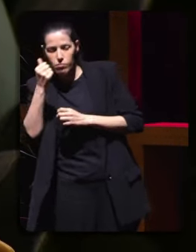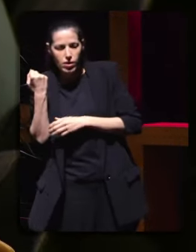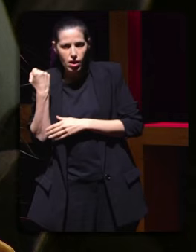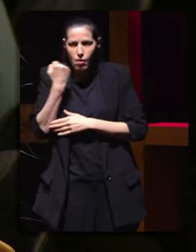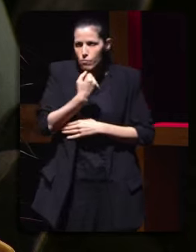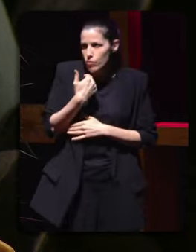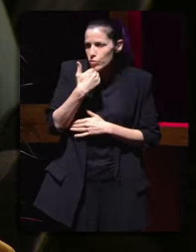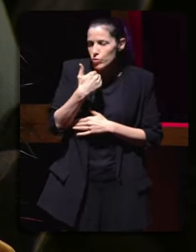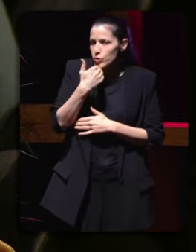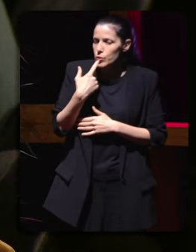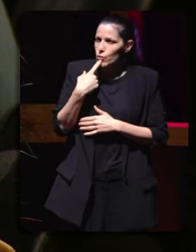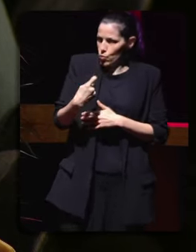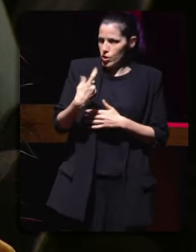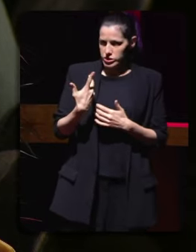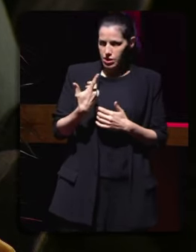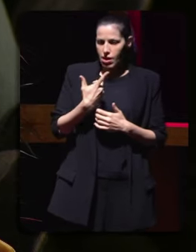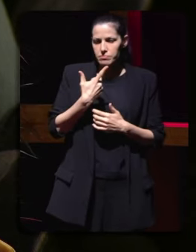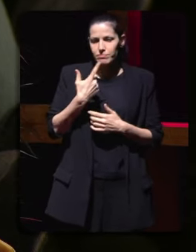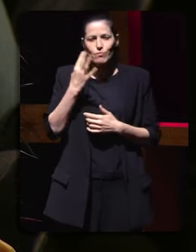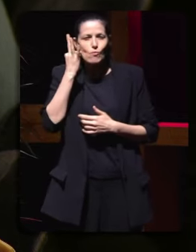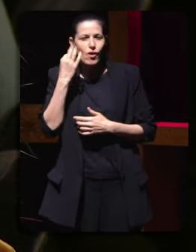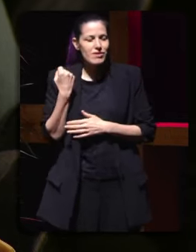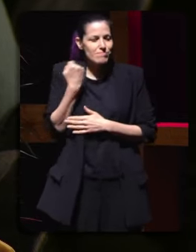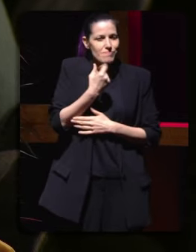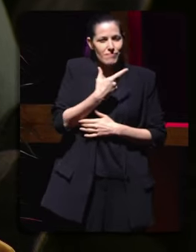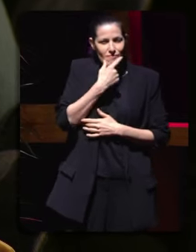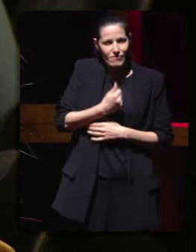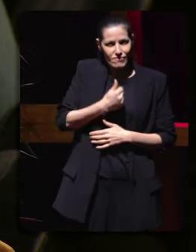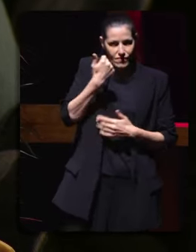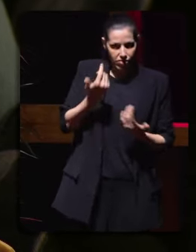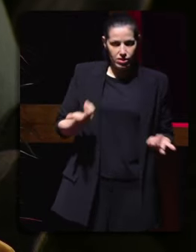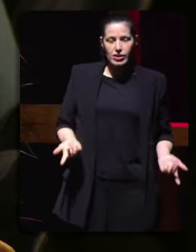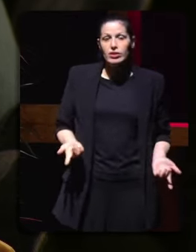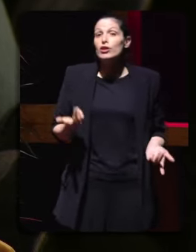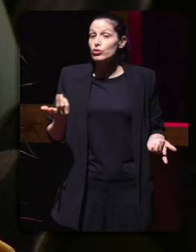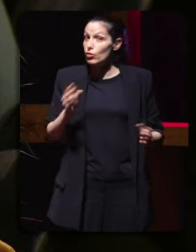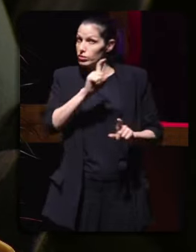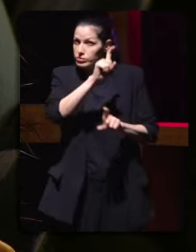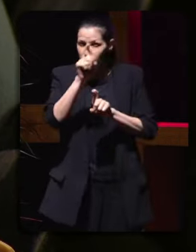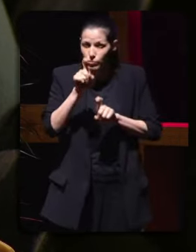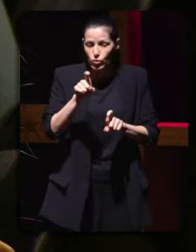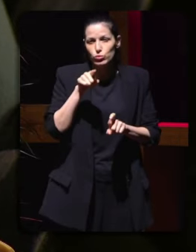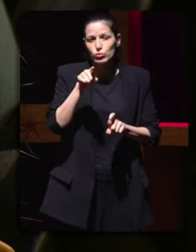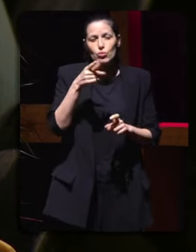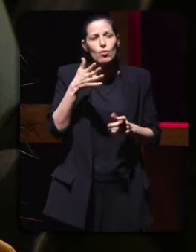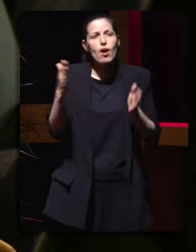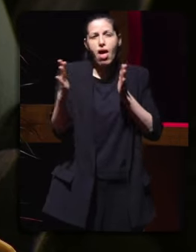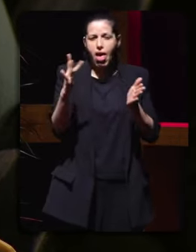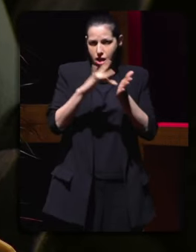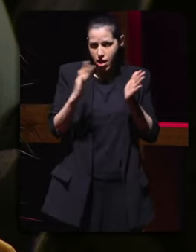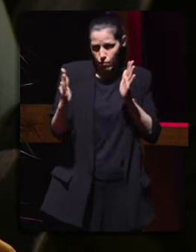nas mulleres Na, a miña pregunta era que ti bebiches un pouco ese camiño de cando erades moi poucas mulleres en